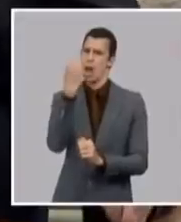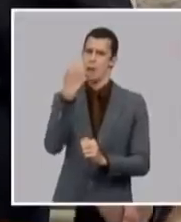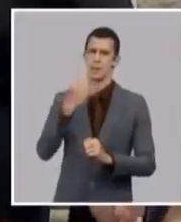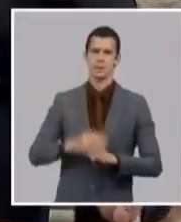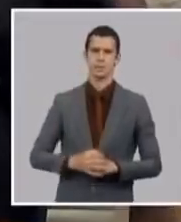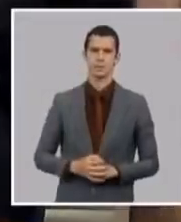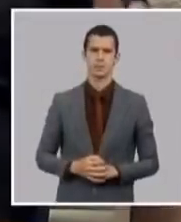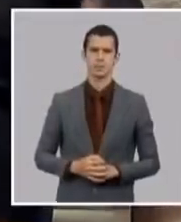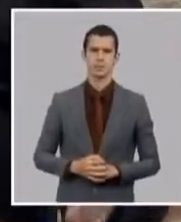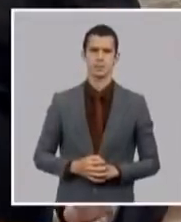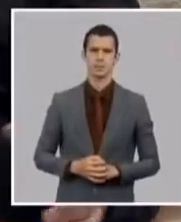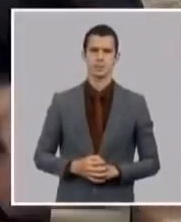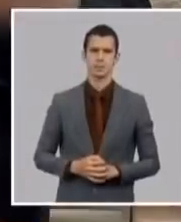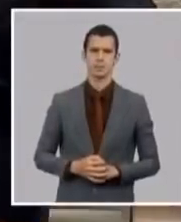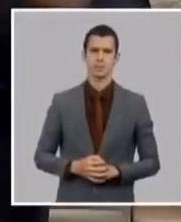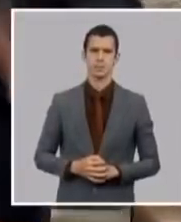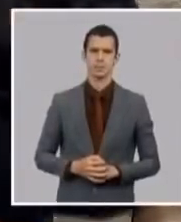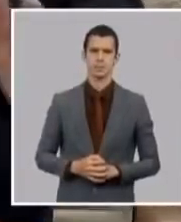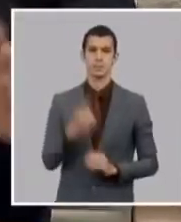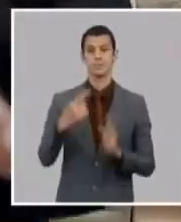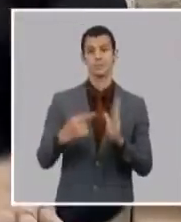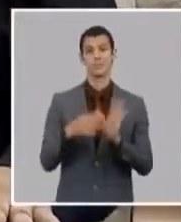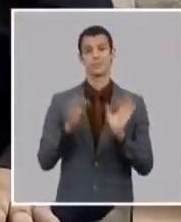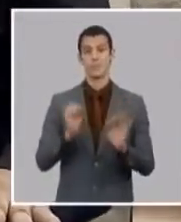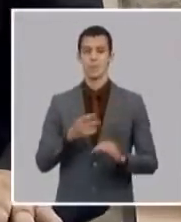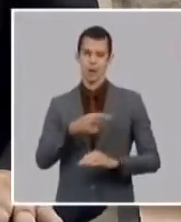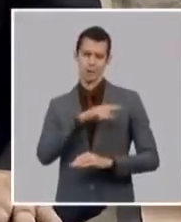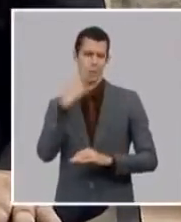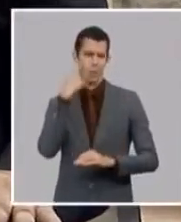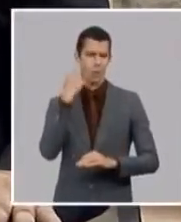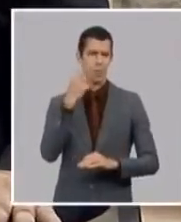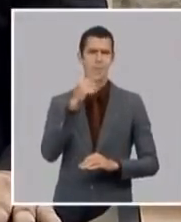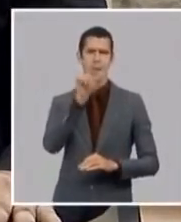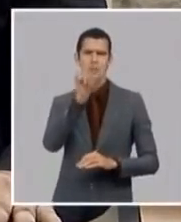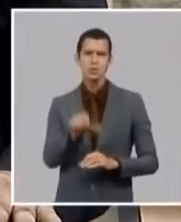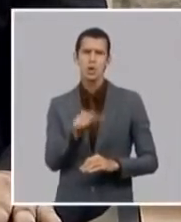persona que trajo unos chorizos y se me los quitaron en la aduana